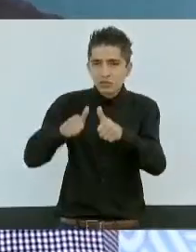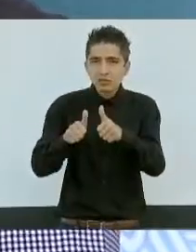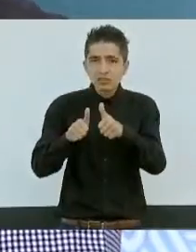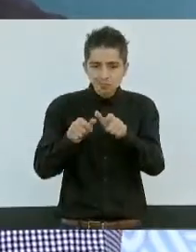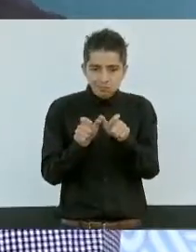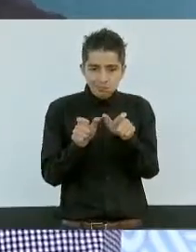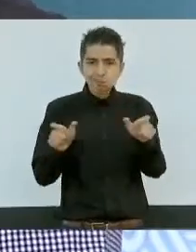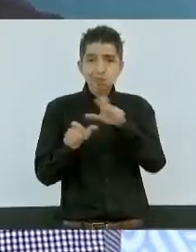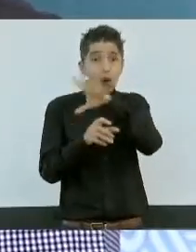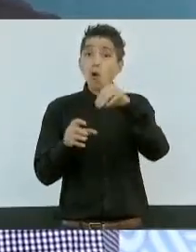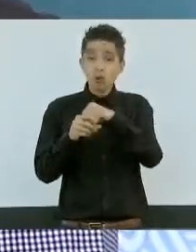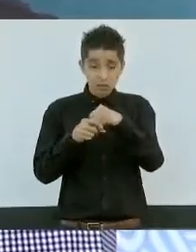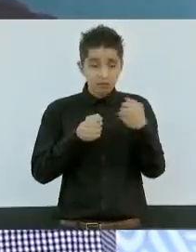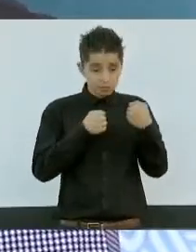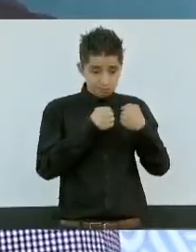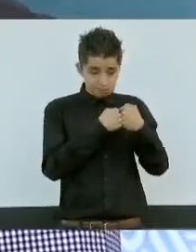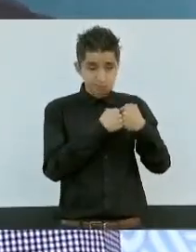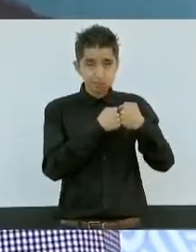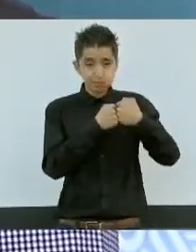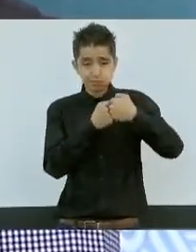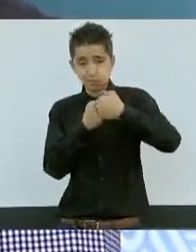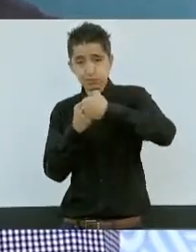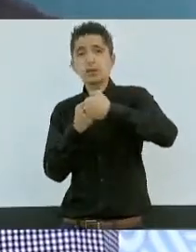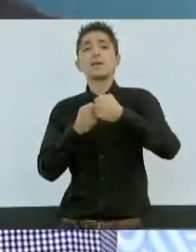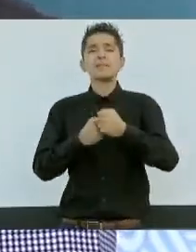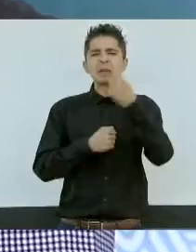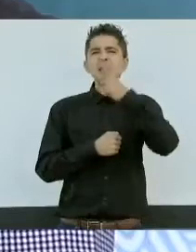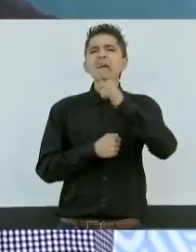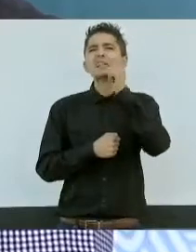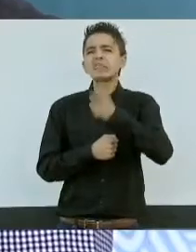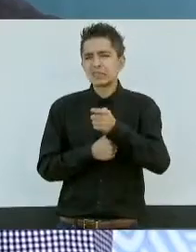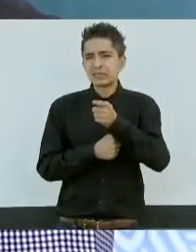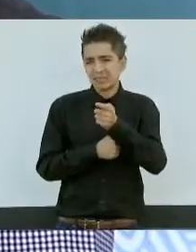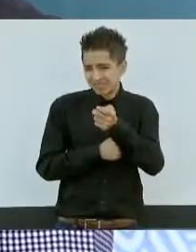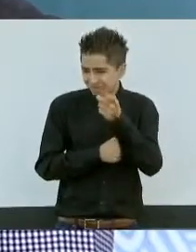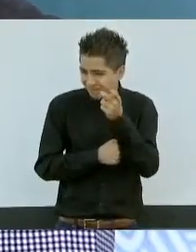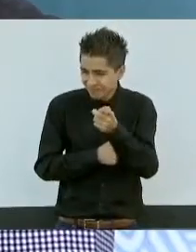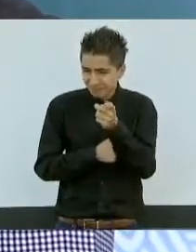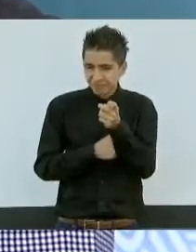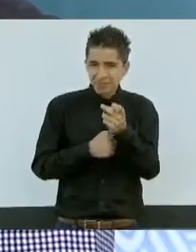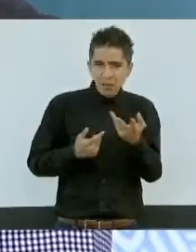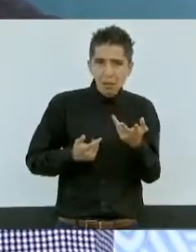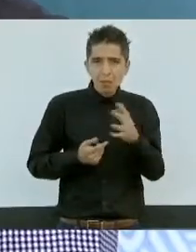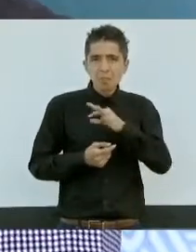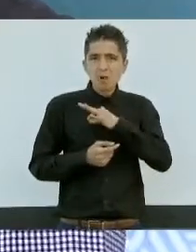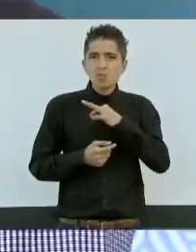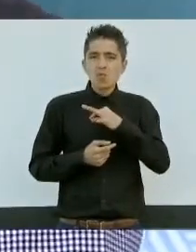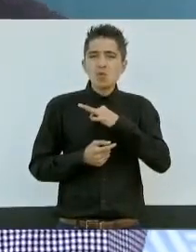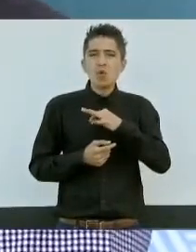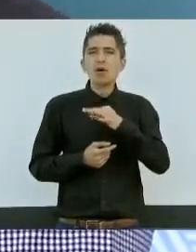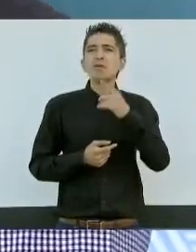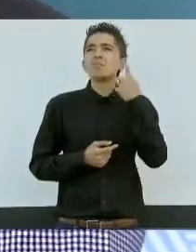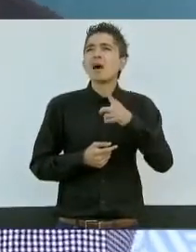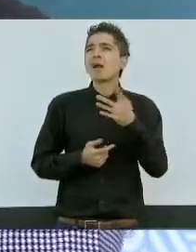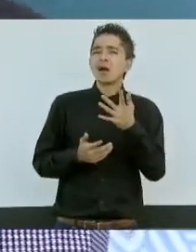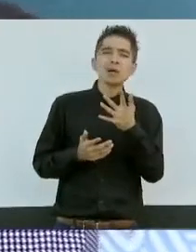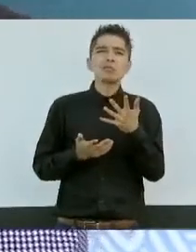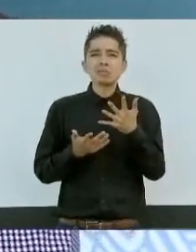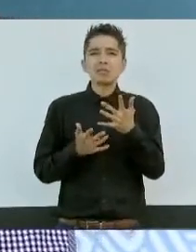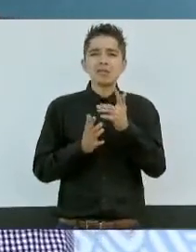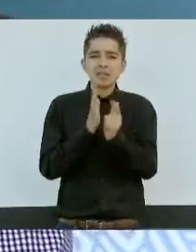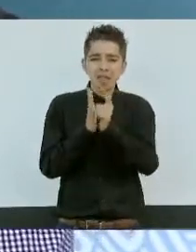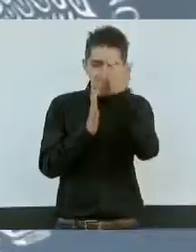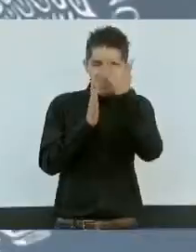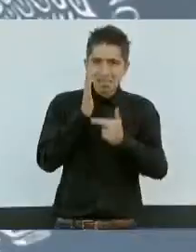todas las fronteras para con ello hacerle frente a la incidencia de